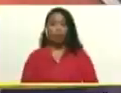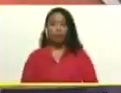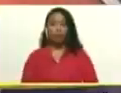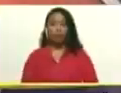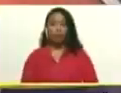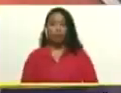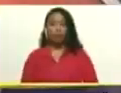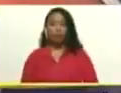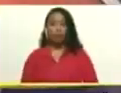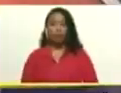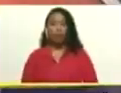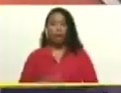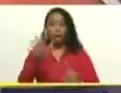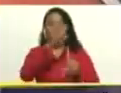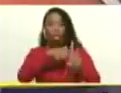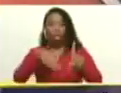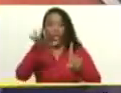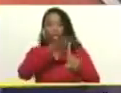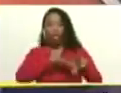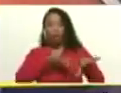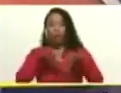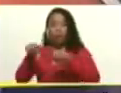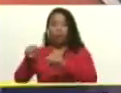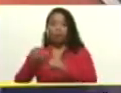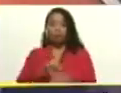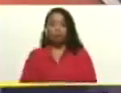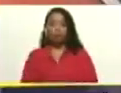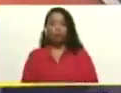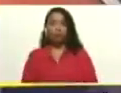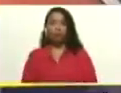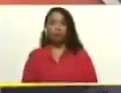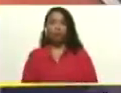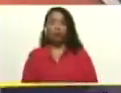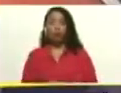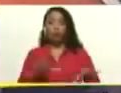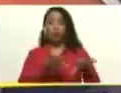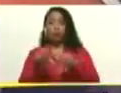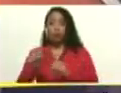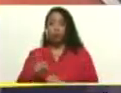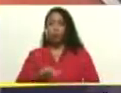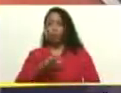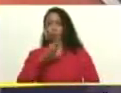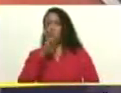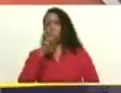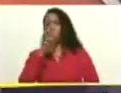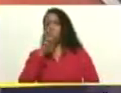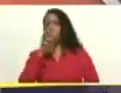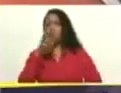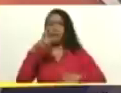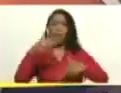de las amenazas del imperialismo, imperialismo rapaz y criminal,